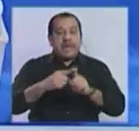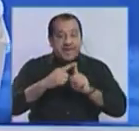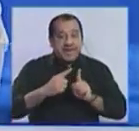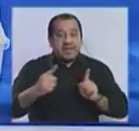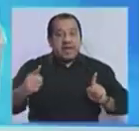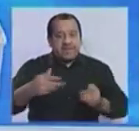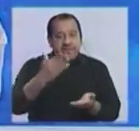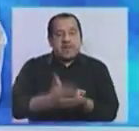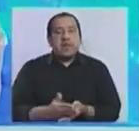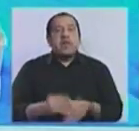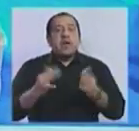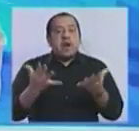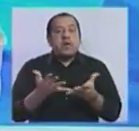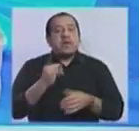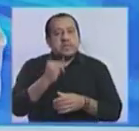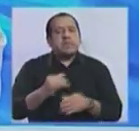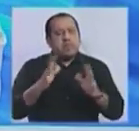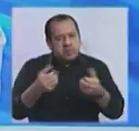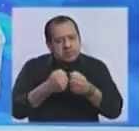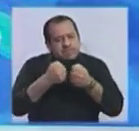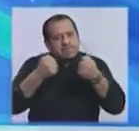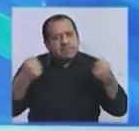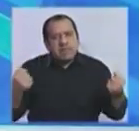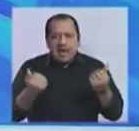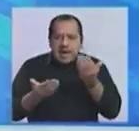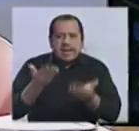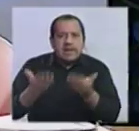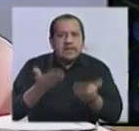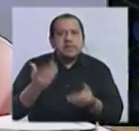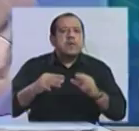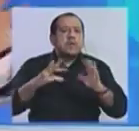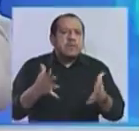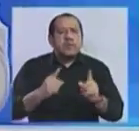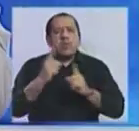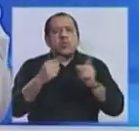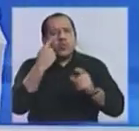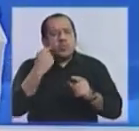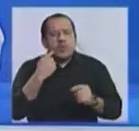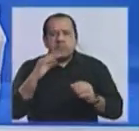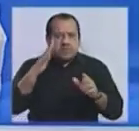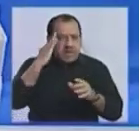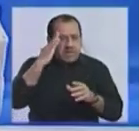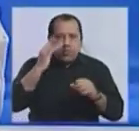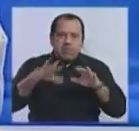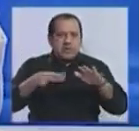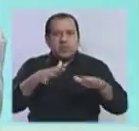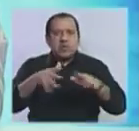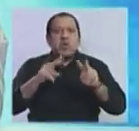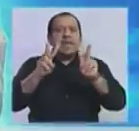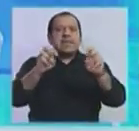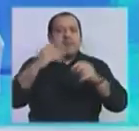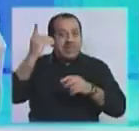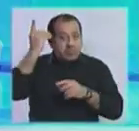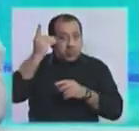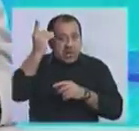Vamos a ingresar, Negra, al análisis de lo que pasó, algunos números. Ya sabemos más o menos cómo van a estar conformadas las cámaras.